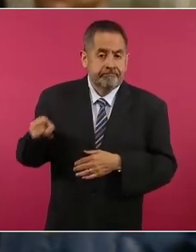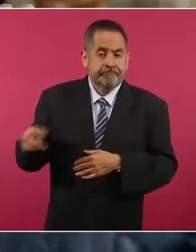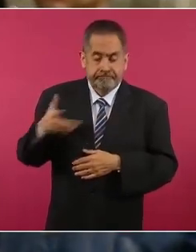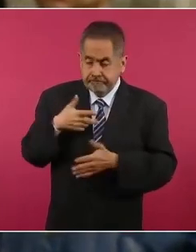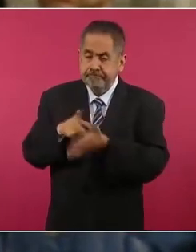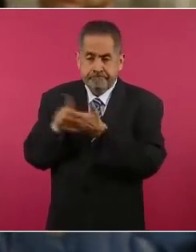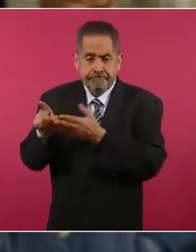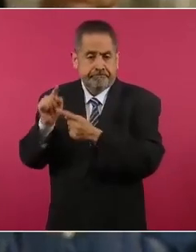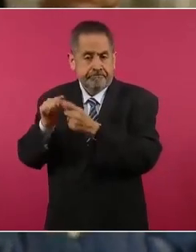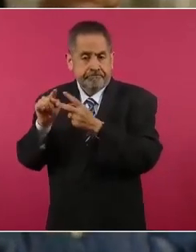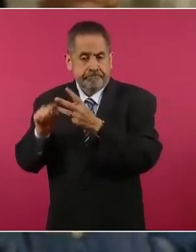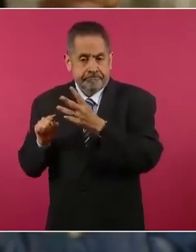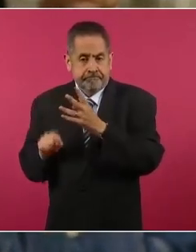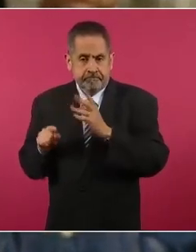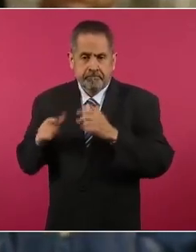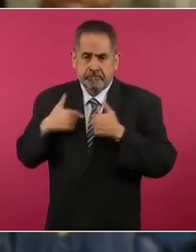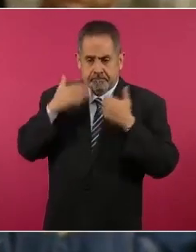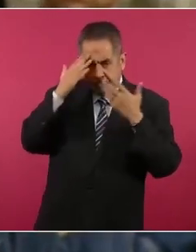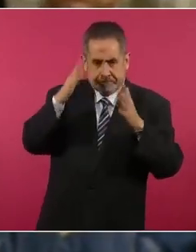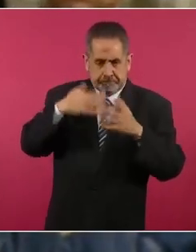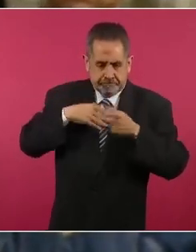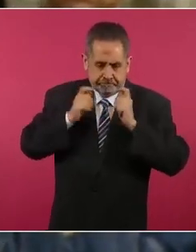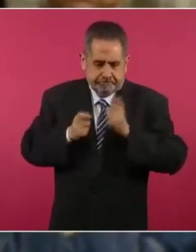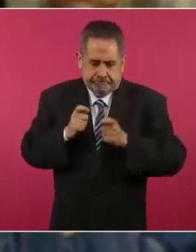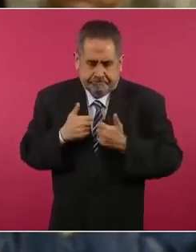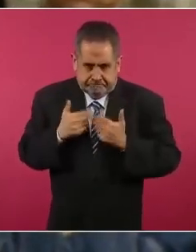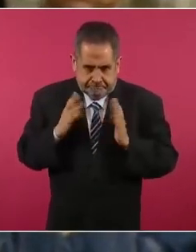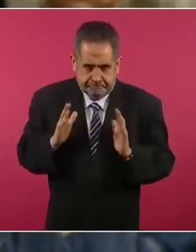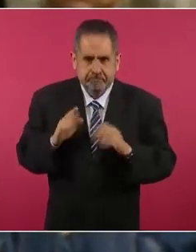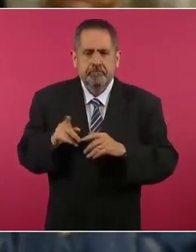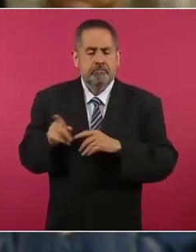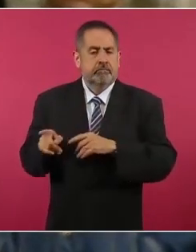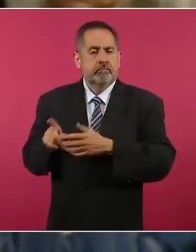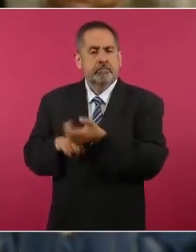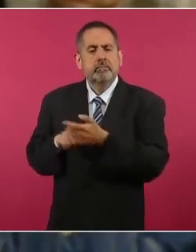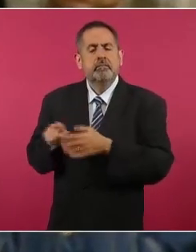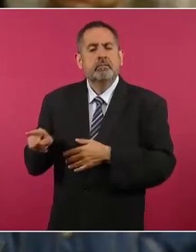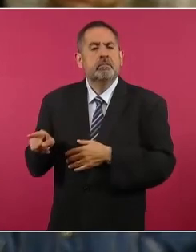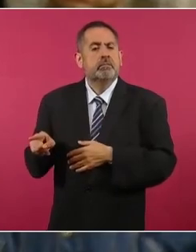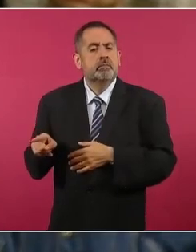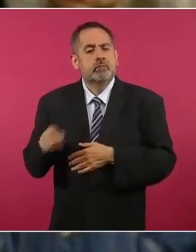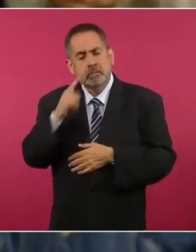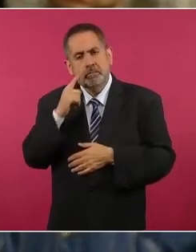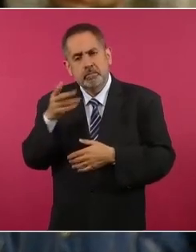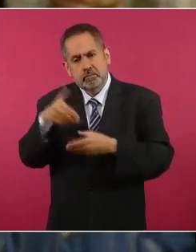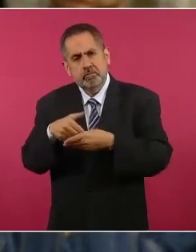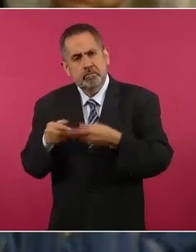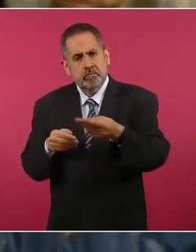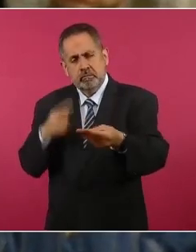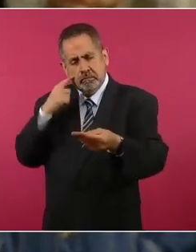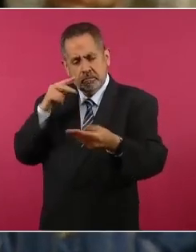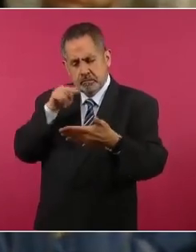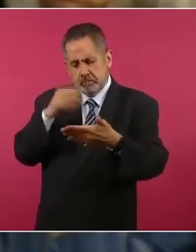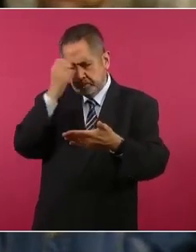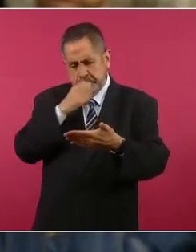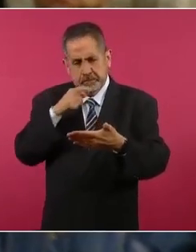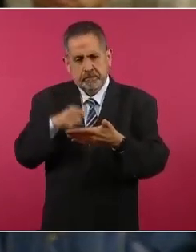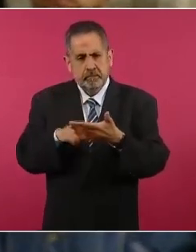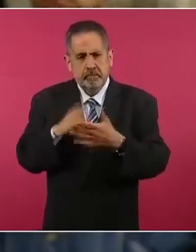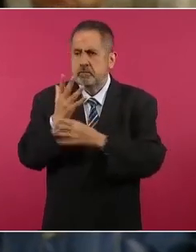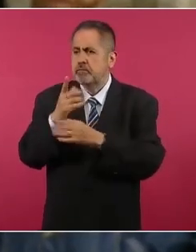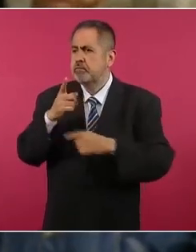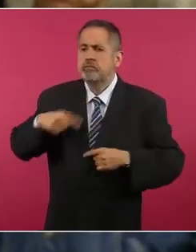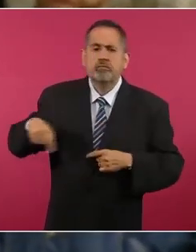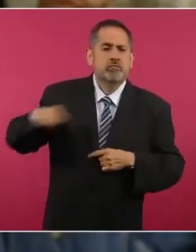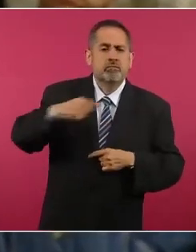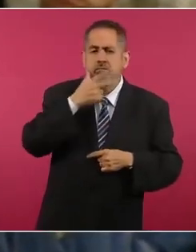derechos ahí que yo desconozco, porque yo no soy litigante, pero sí me gustaría, presidente, que tomaran en cuenta las voces de